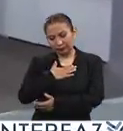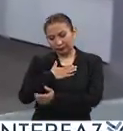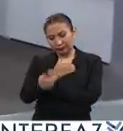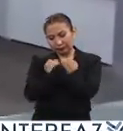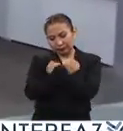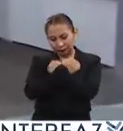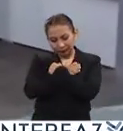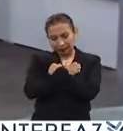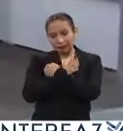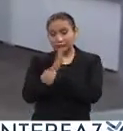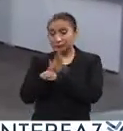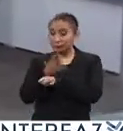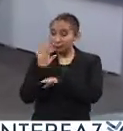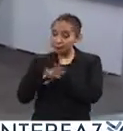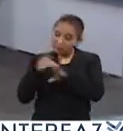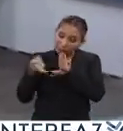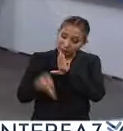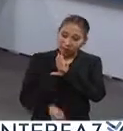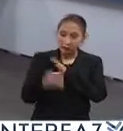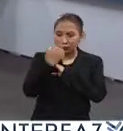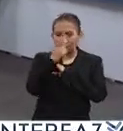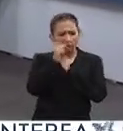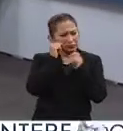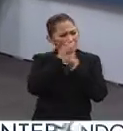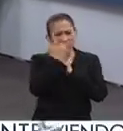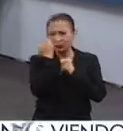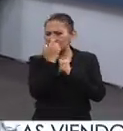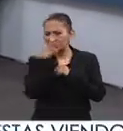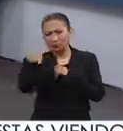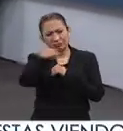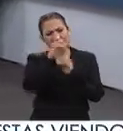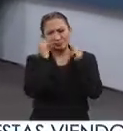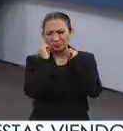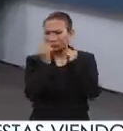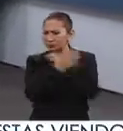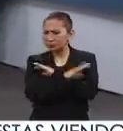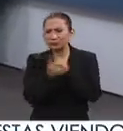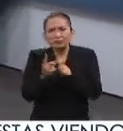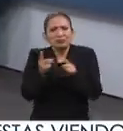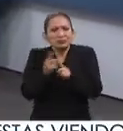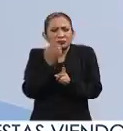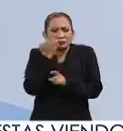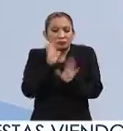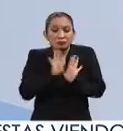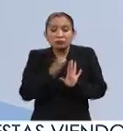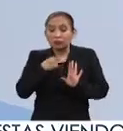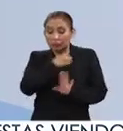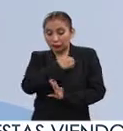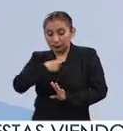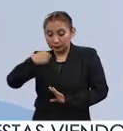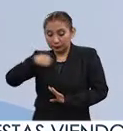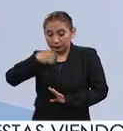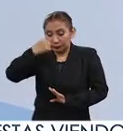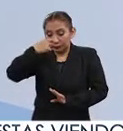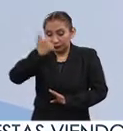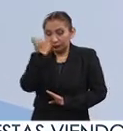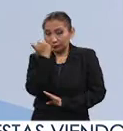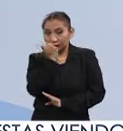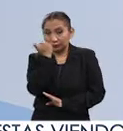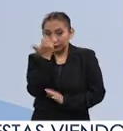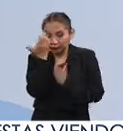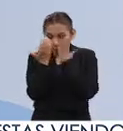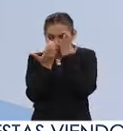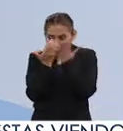y más allá de cualquier escuela, no importa en qué escuela estudie, sino el compromiso que uno tiene como estudiante